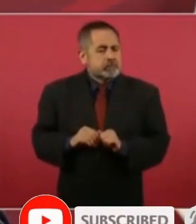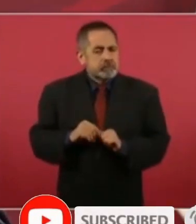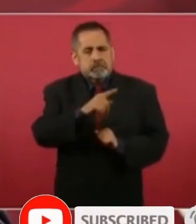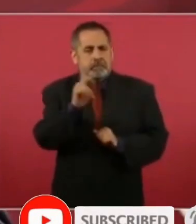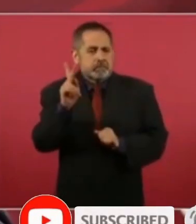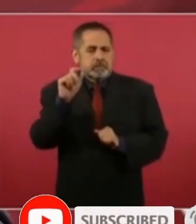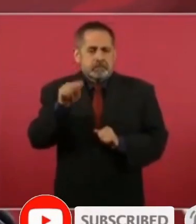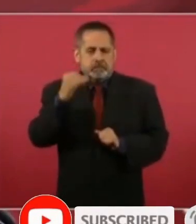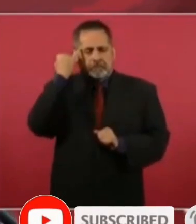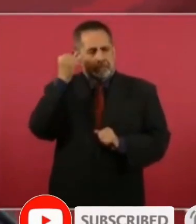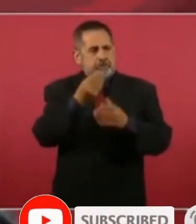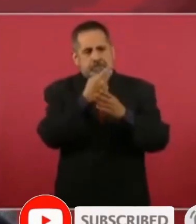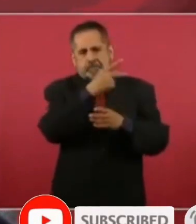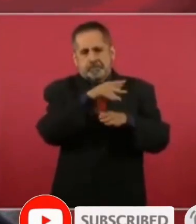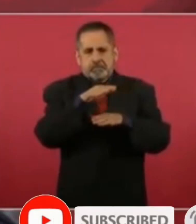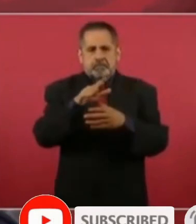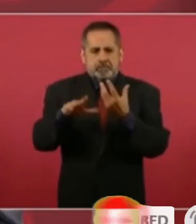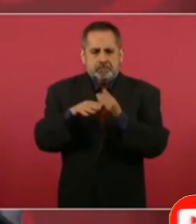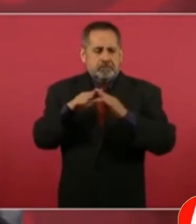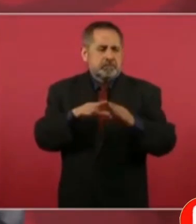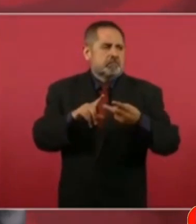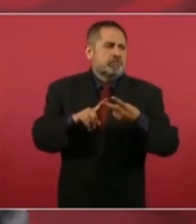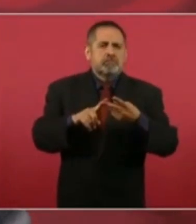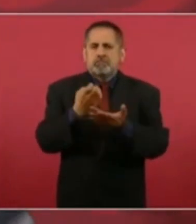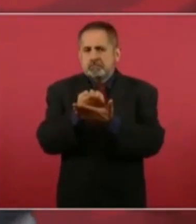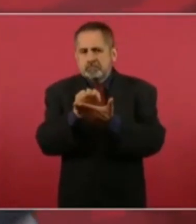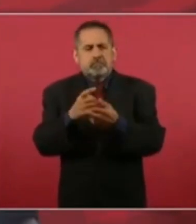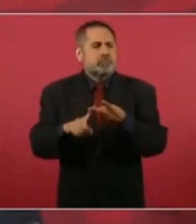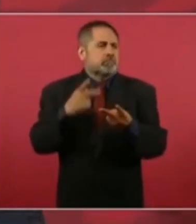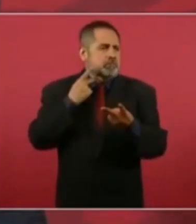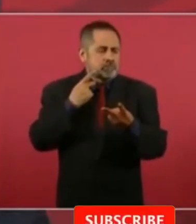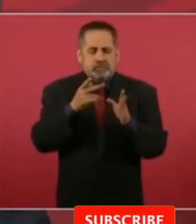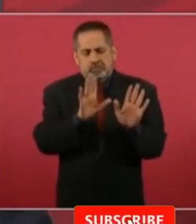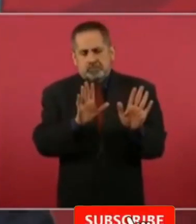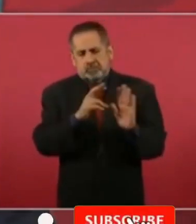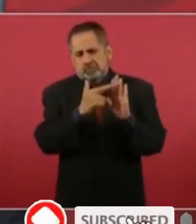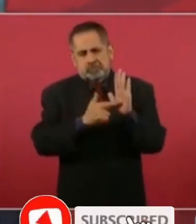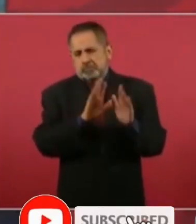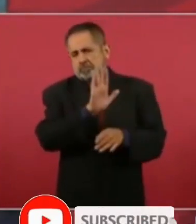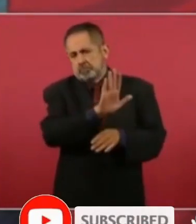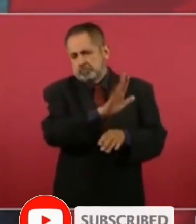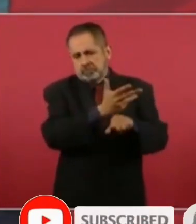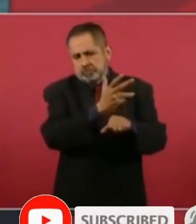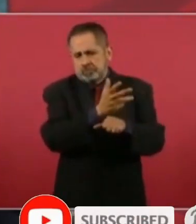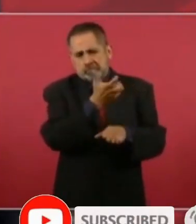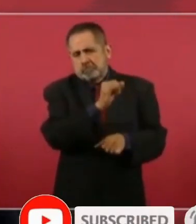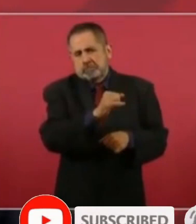estrategia en lo económico en lo político por ejemplo